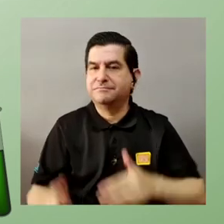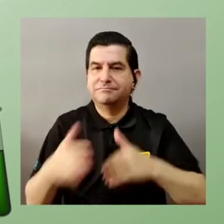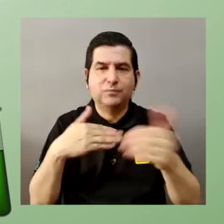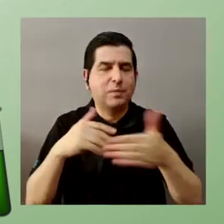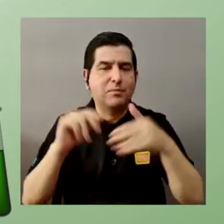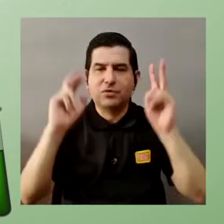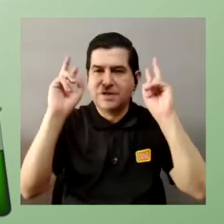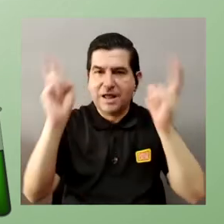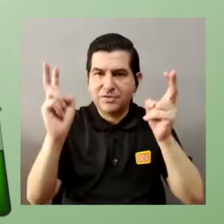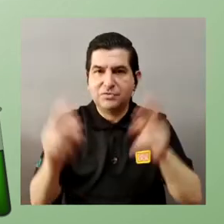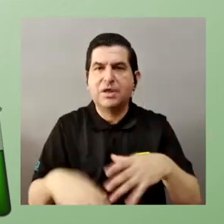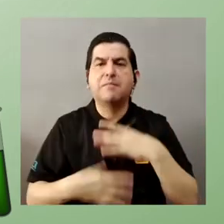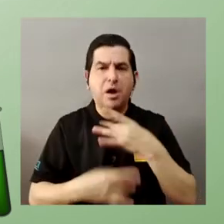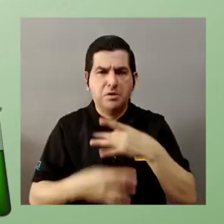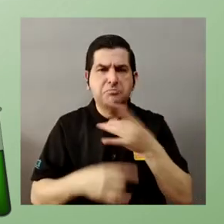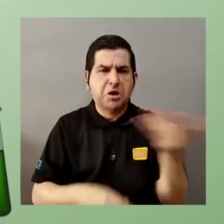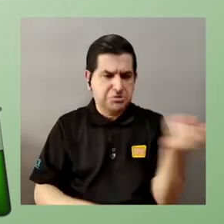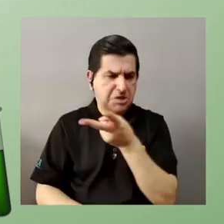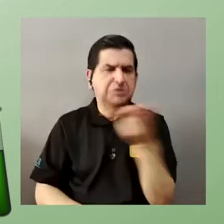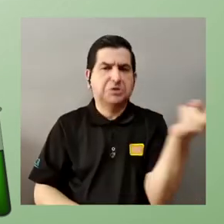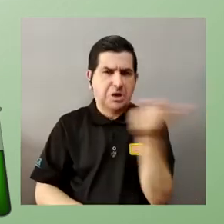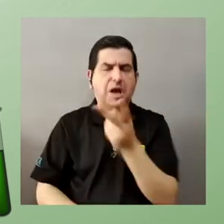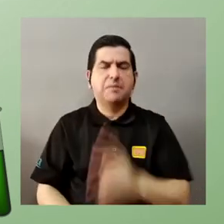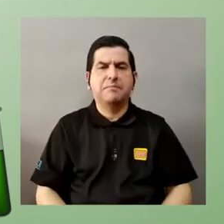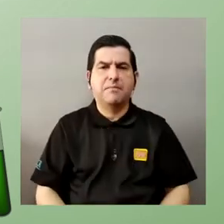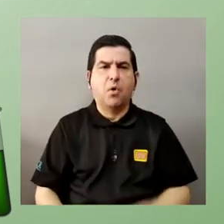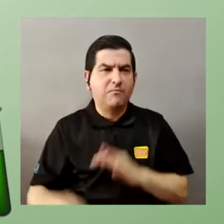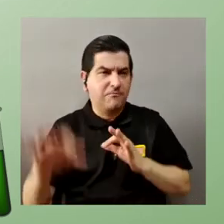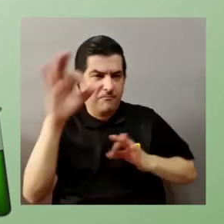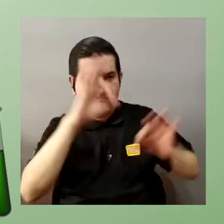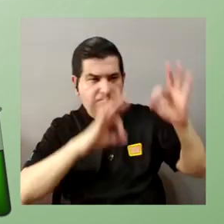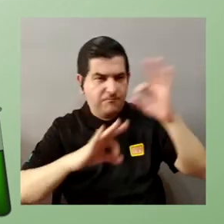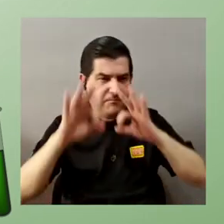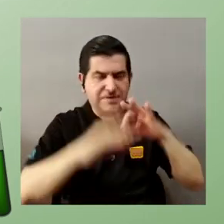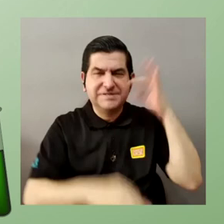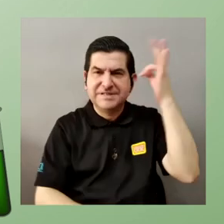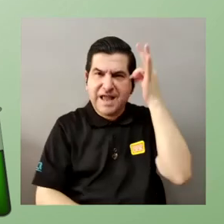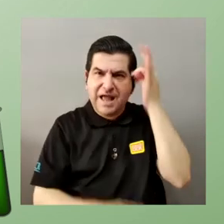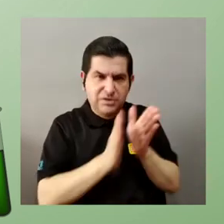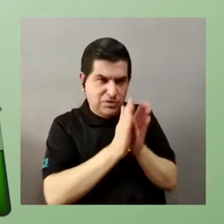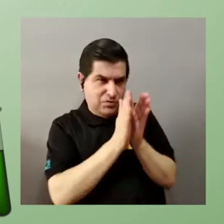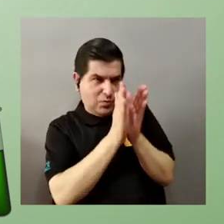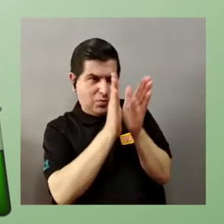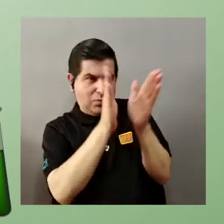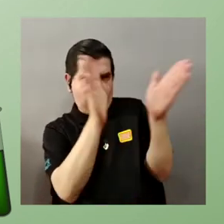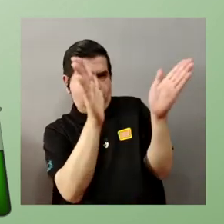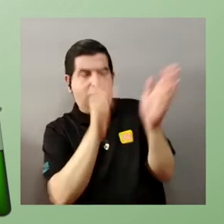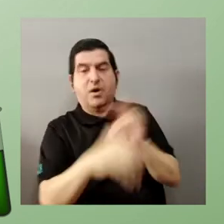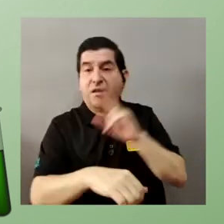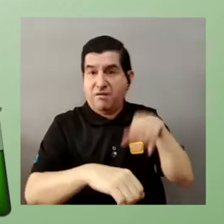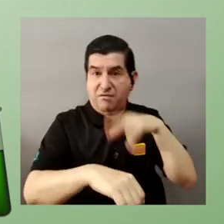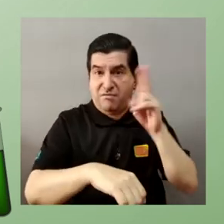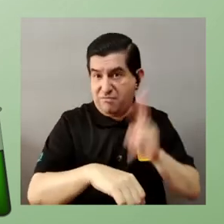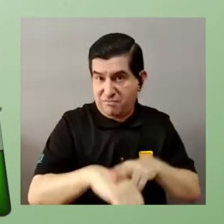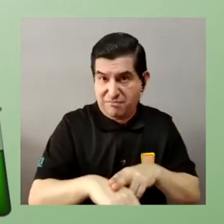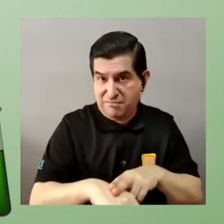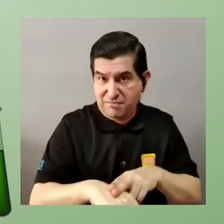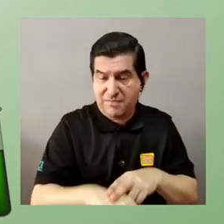este cualquiera de los dos temas es tan interesante verdad la física es una teoría generalizadora entonces